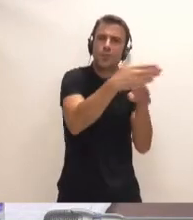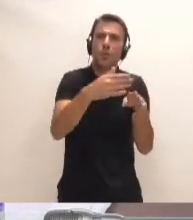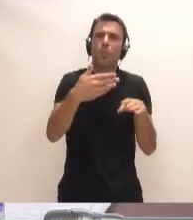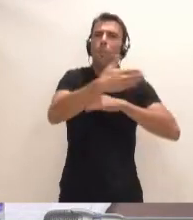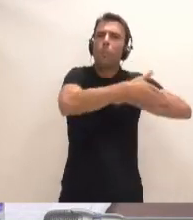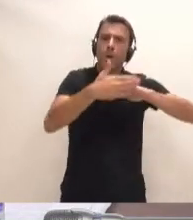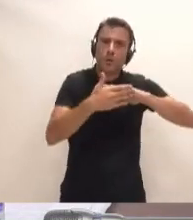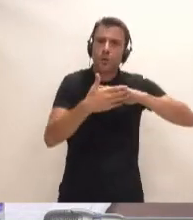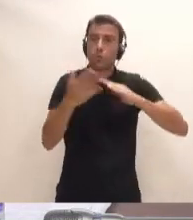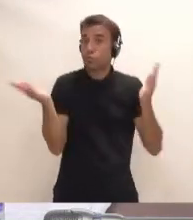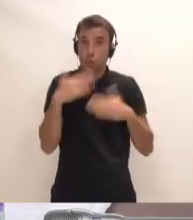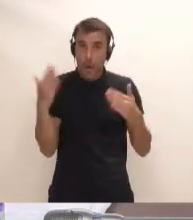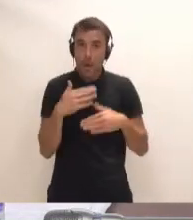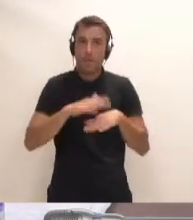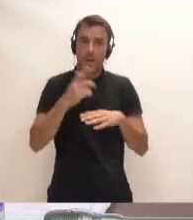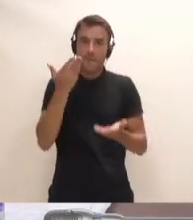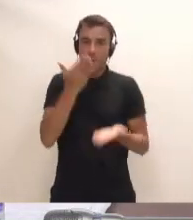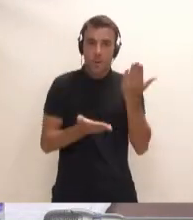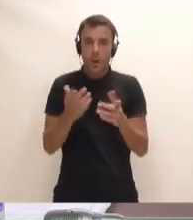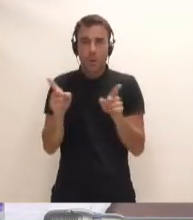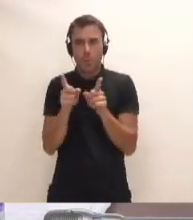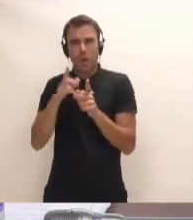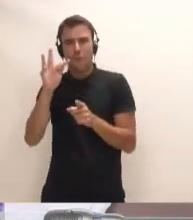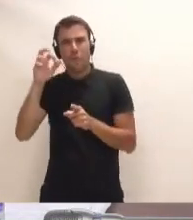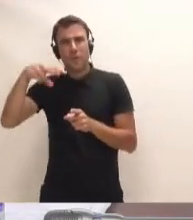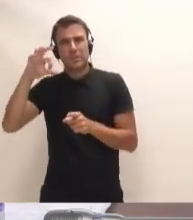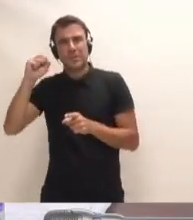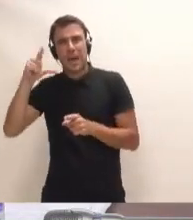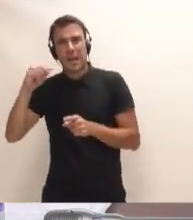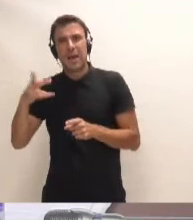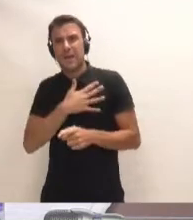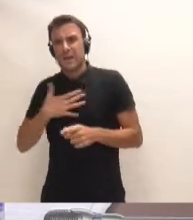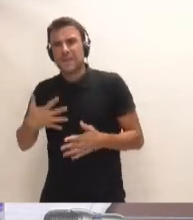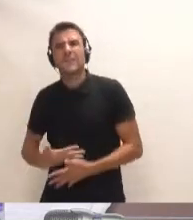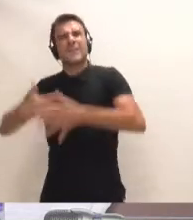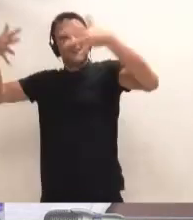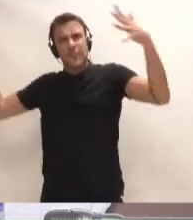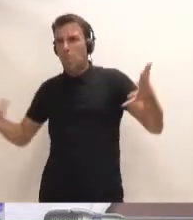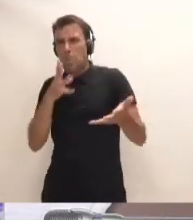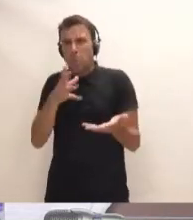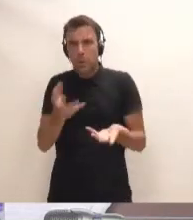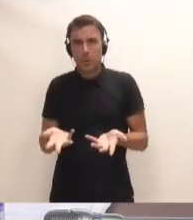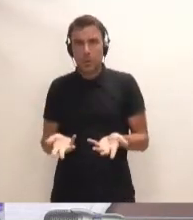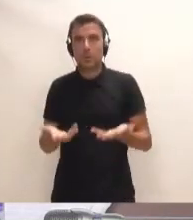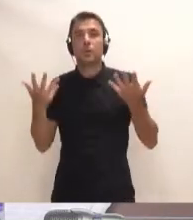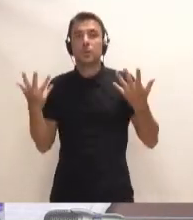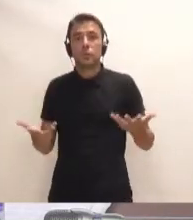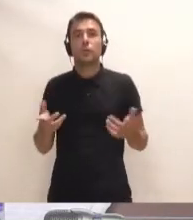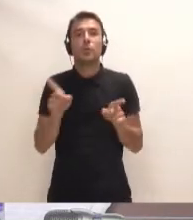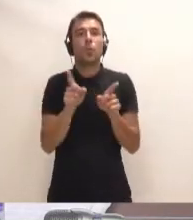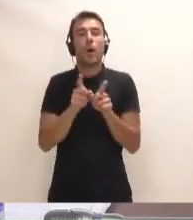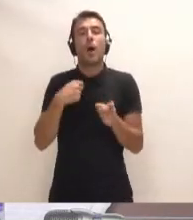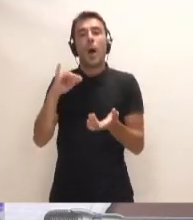valorar por qué Fonsalía es tan grande como pretenden que sea. O sea, entonces, solo nos surgen